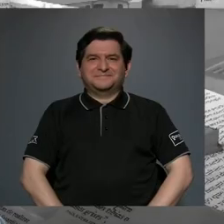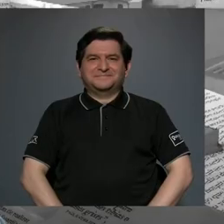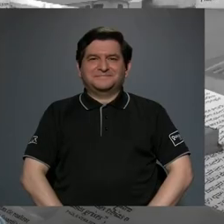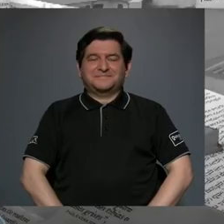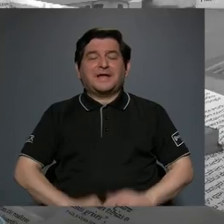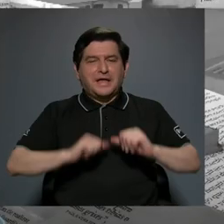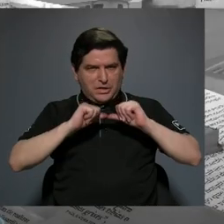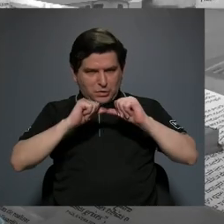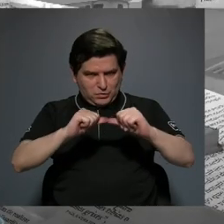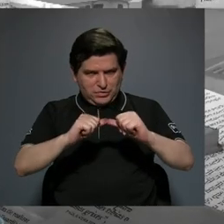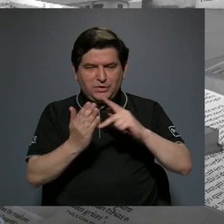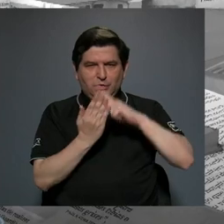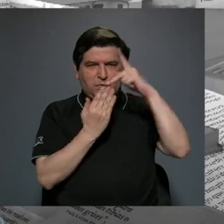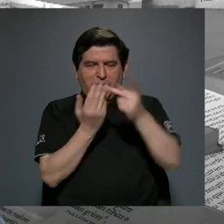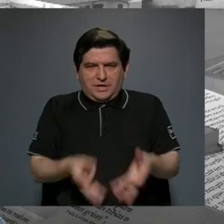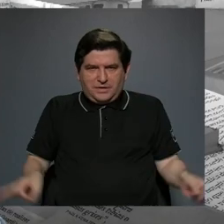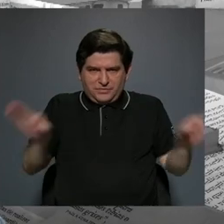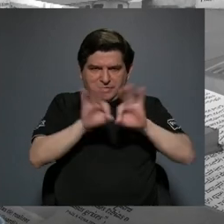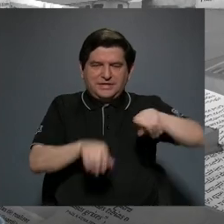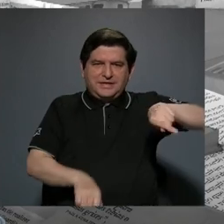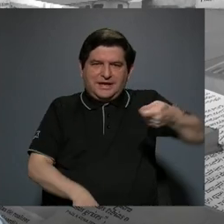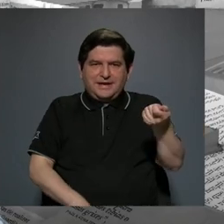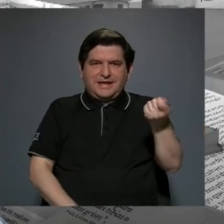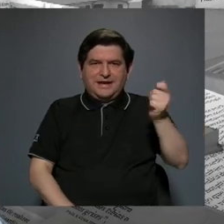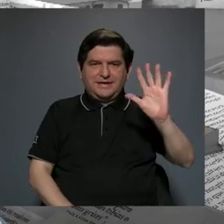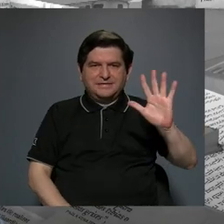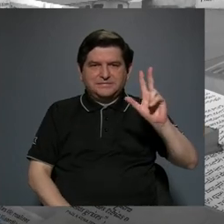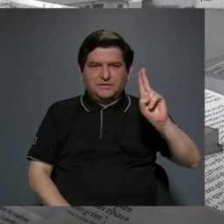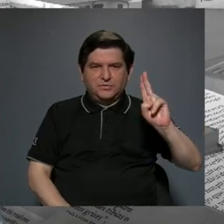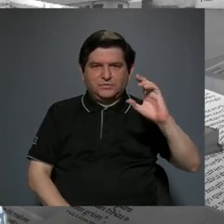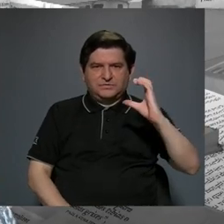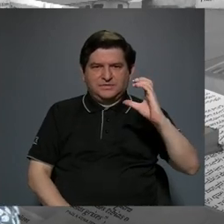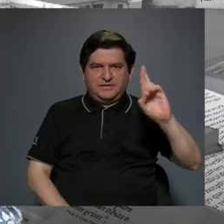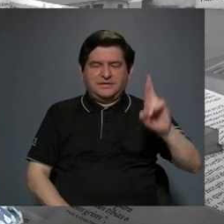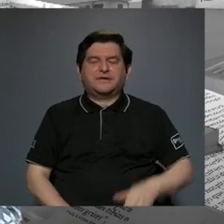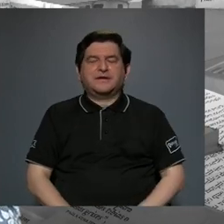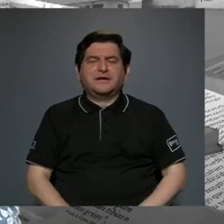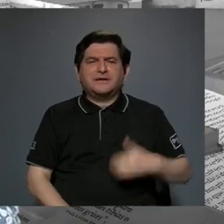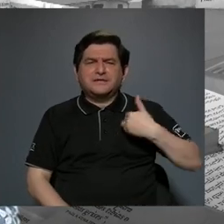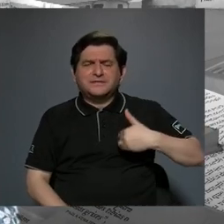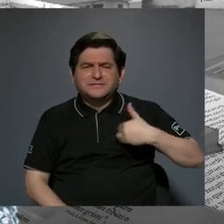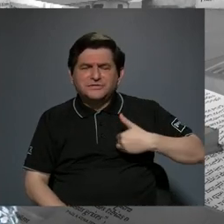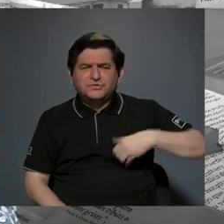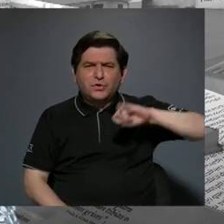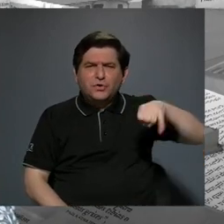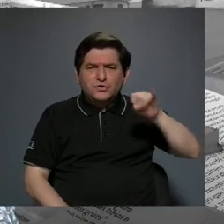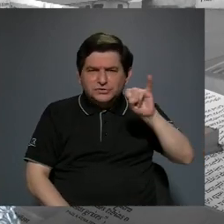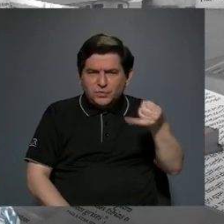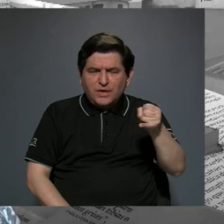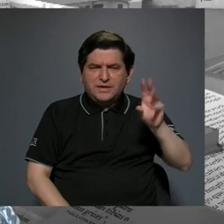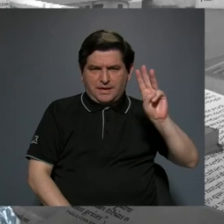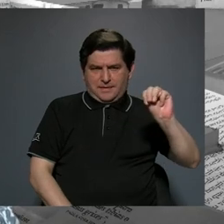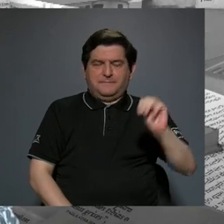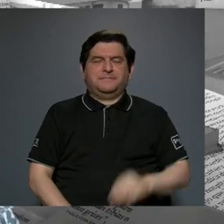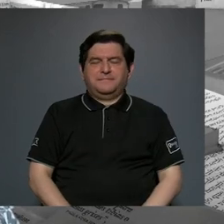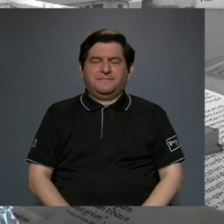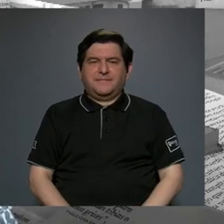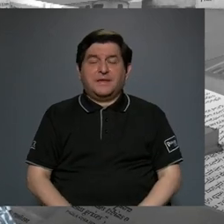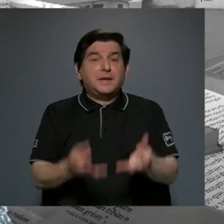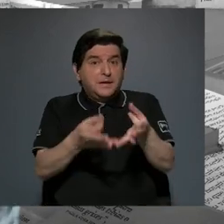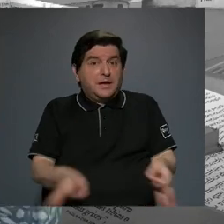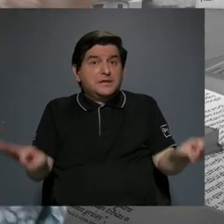Estamos de regreso con lo que importa aquí por Canal 15 UCR. Don José Joaquín, es importante que